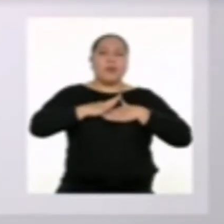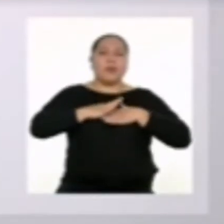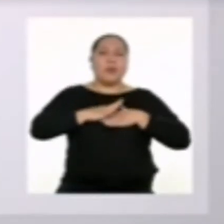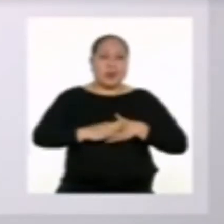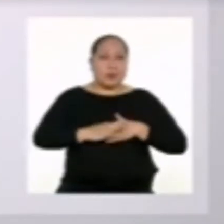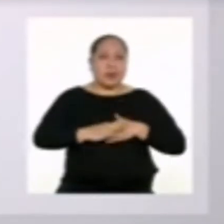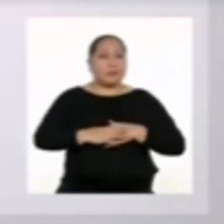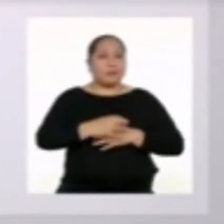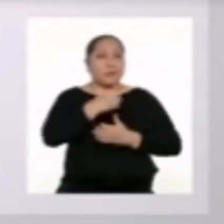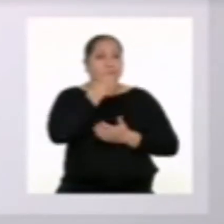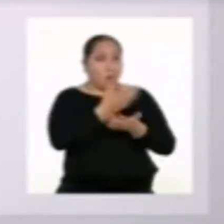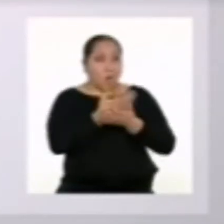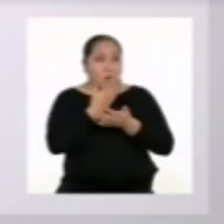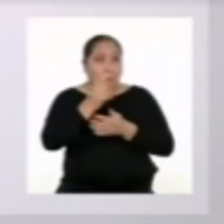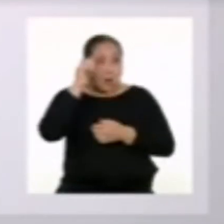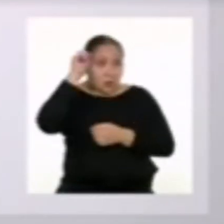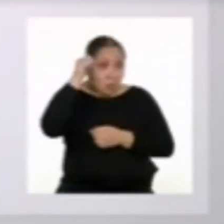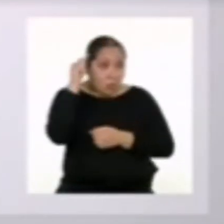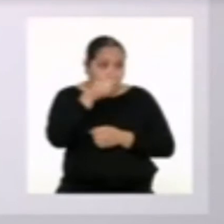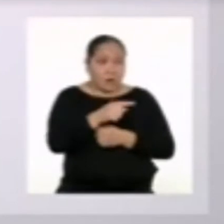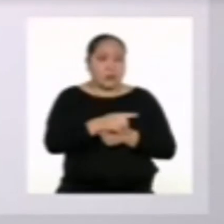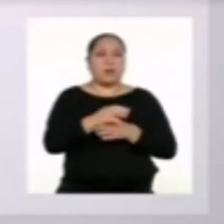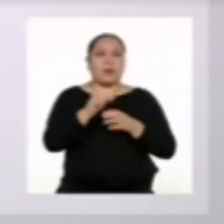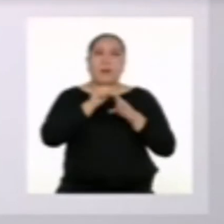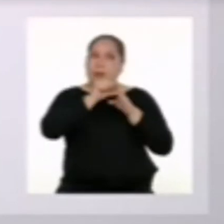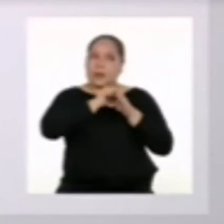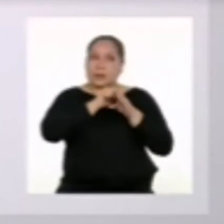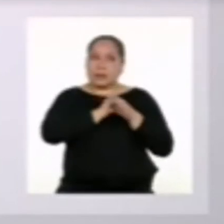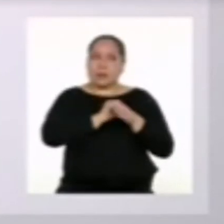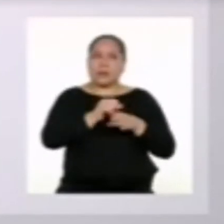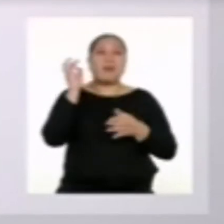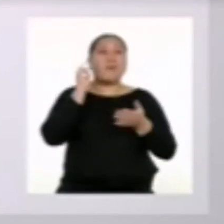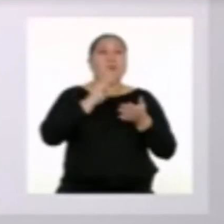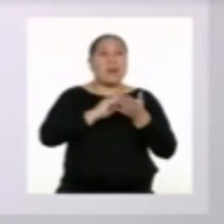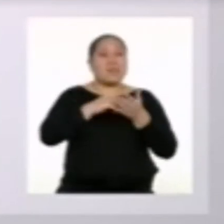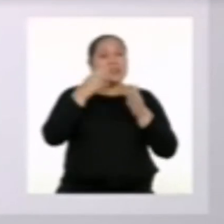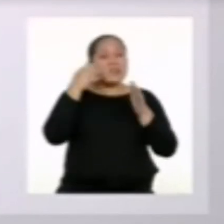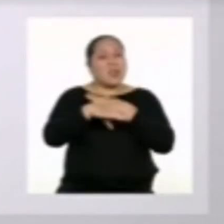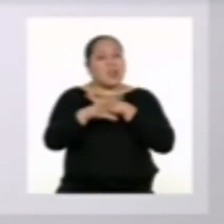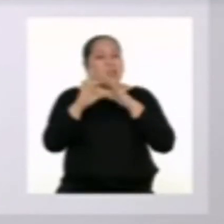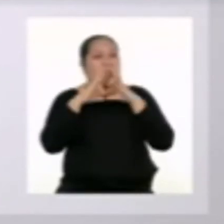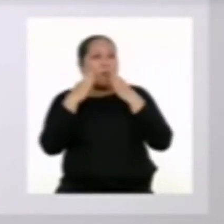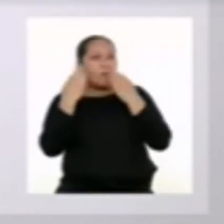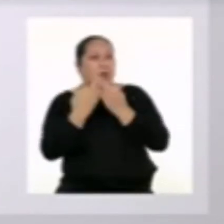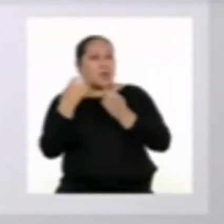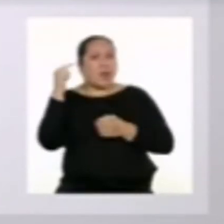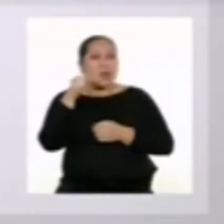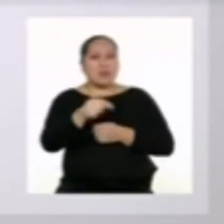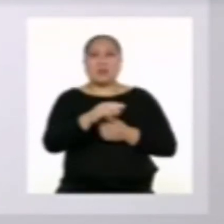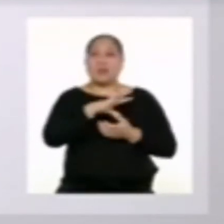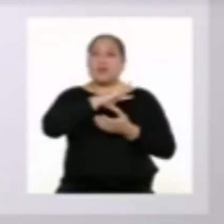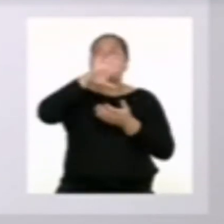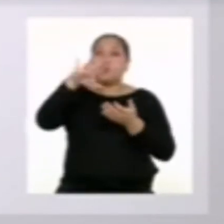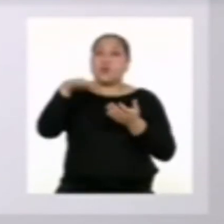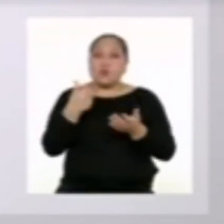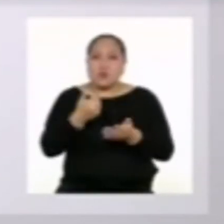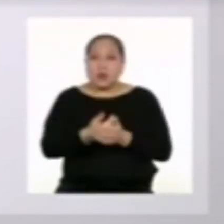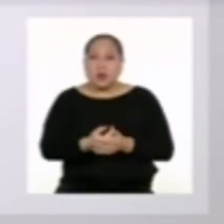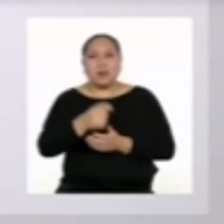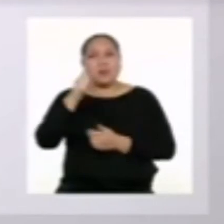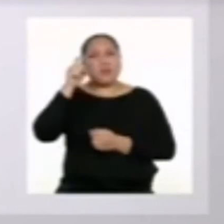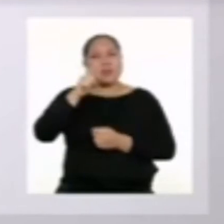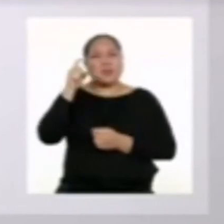recuerdes y que lo pongas en práctica. Sobre todo dentro de la familia, donde todas y todos